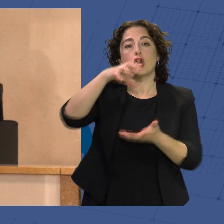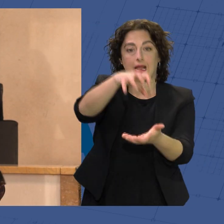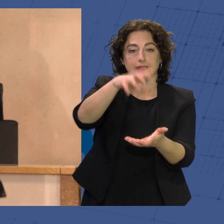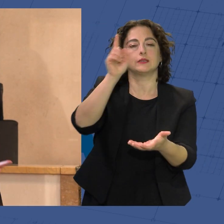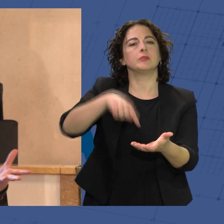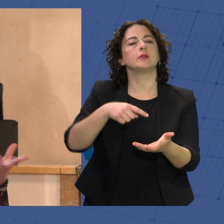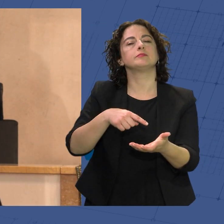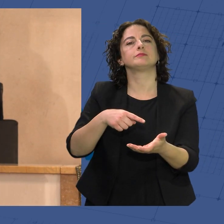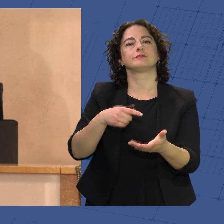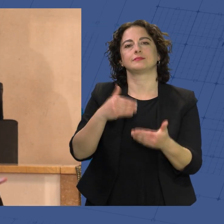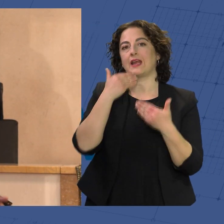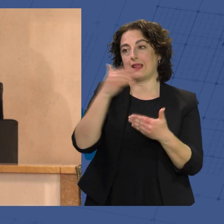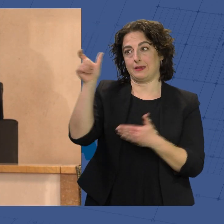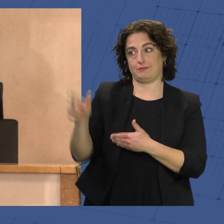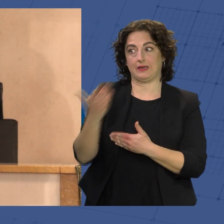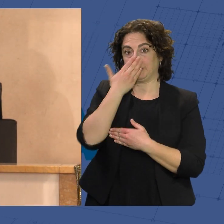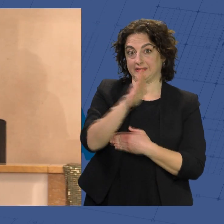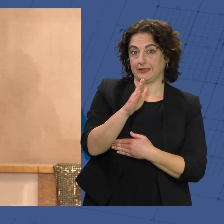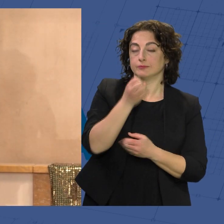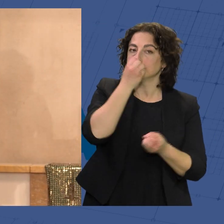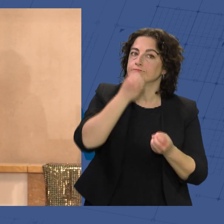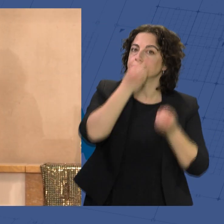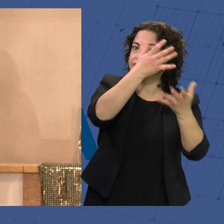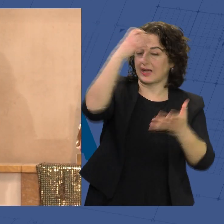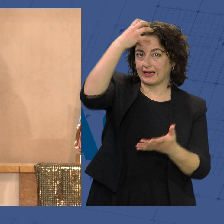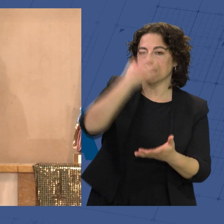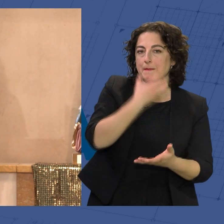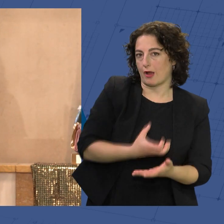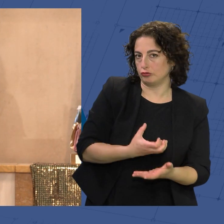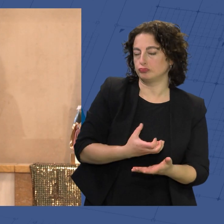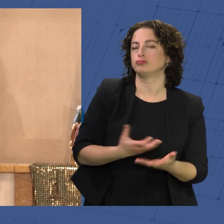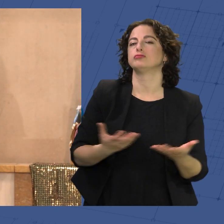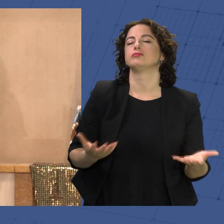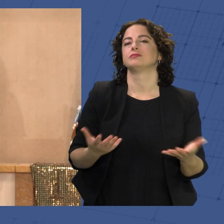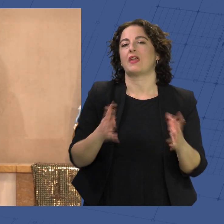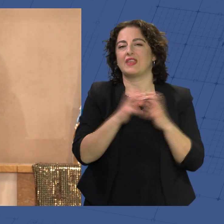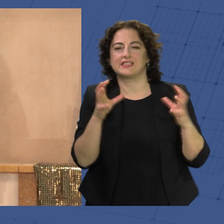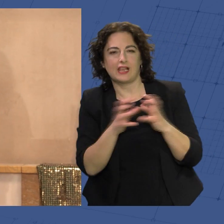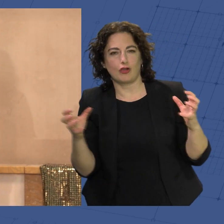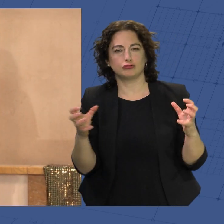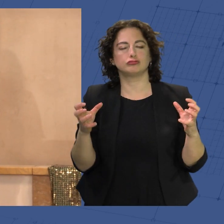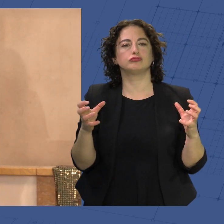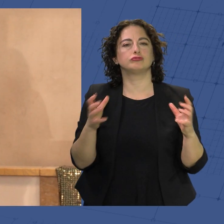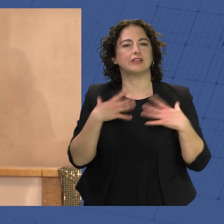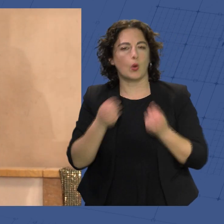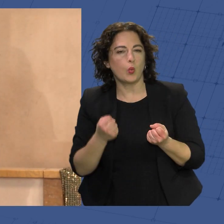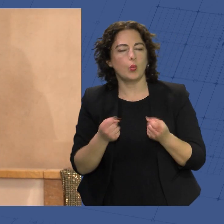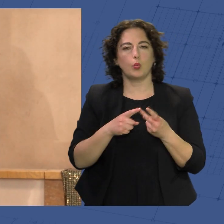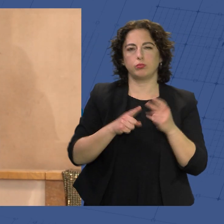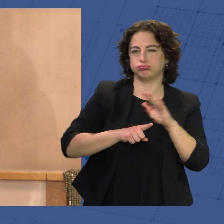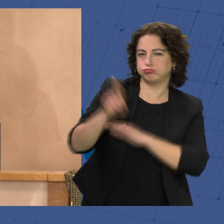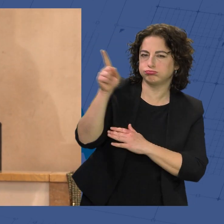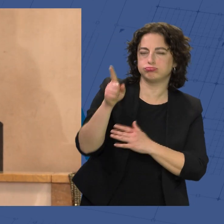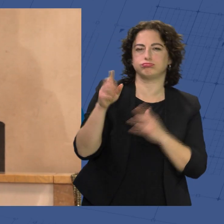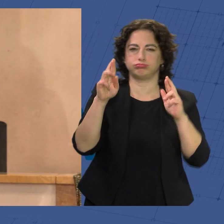enviar a través de los emisarios a los Reyes Magos nuestros deseos de salud, de prosperidad,